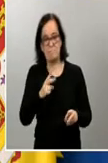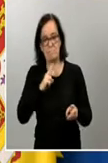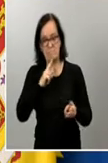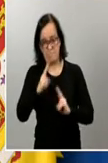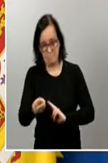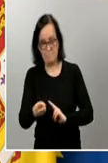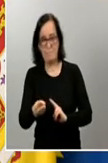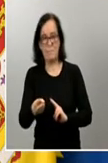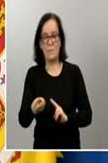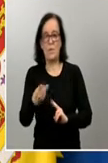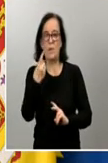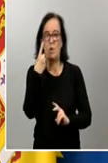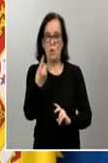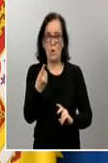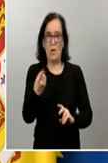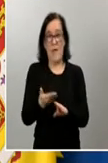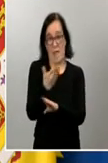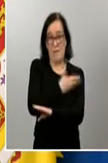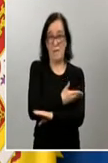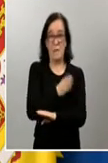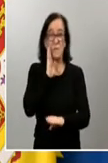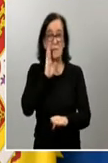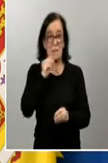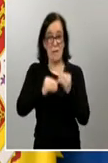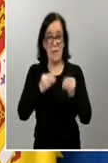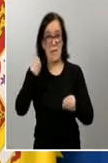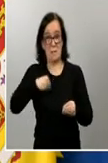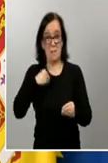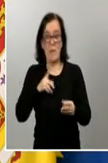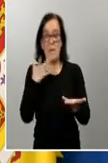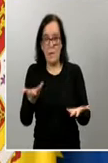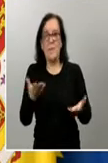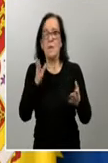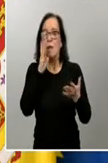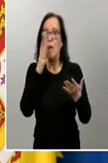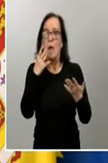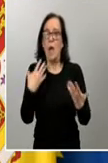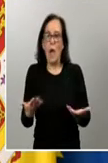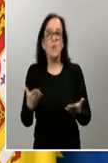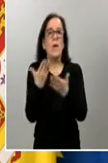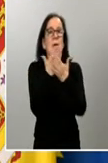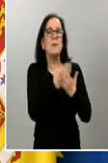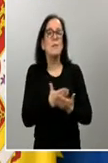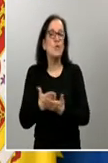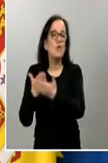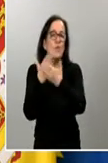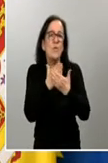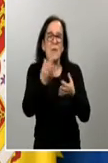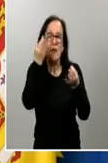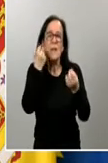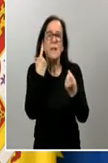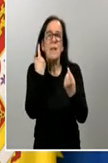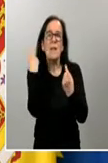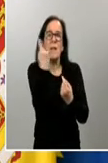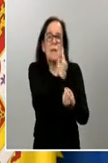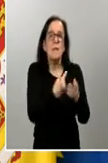pregunta anterior formulada en el mismo sentido, estamos precisamente estudiando en concreto qué tipo